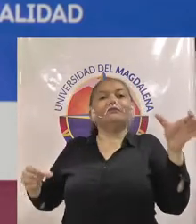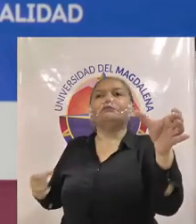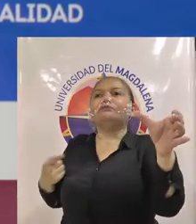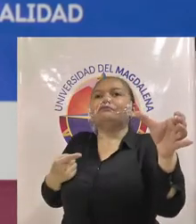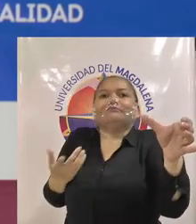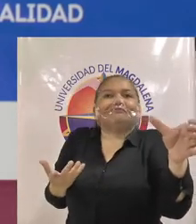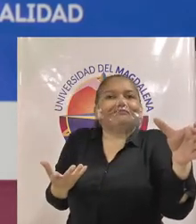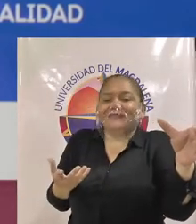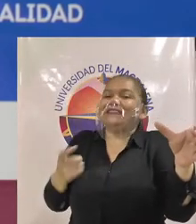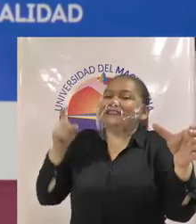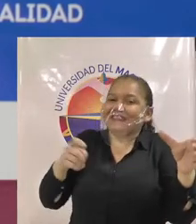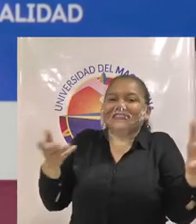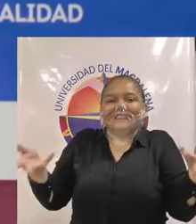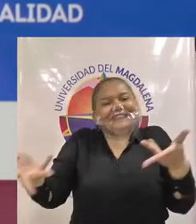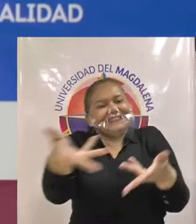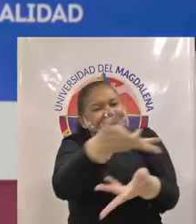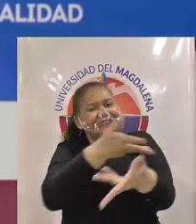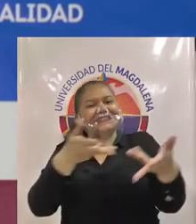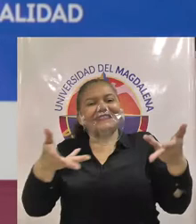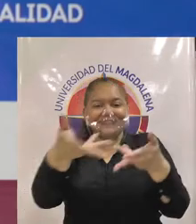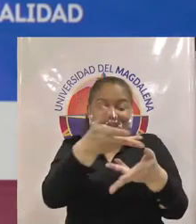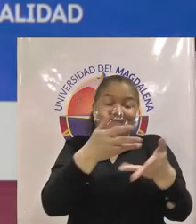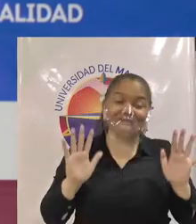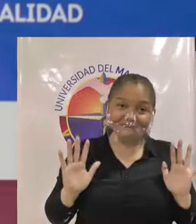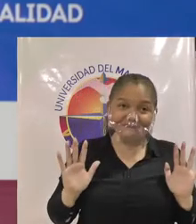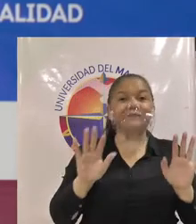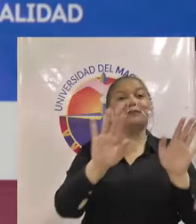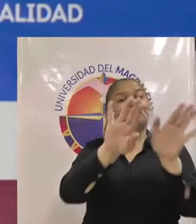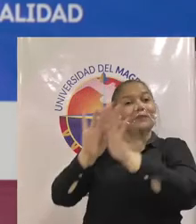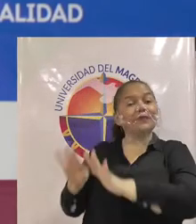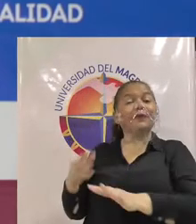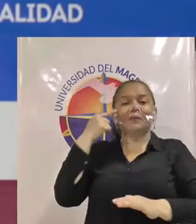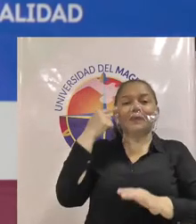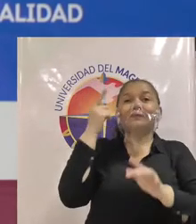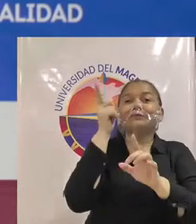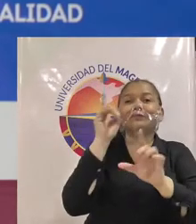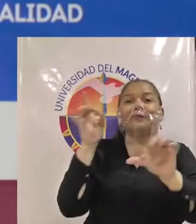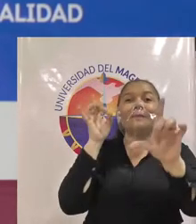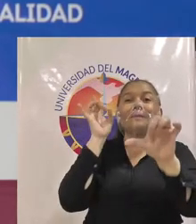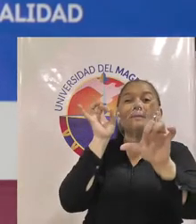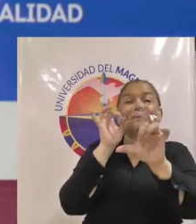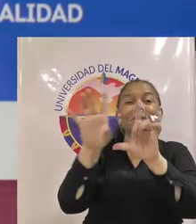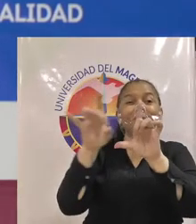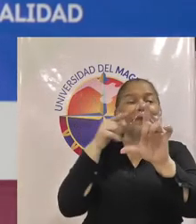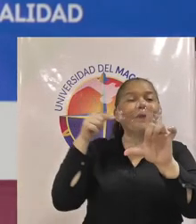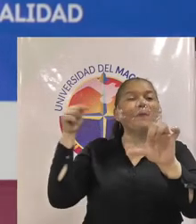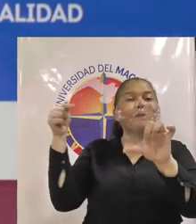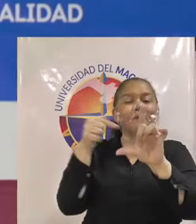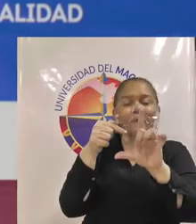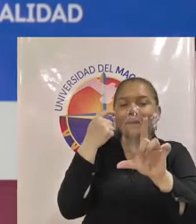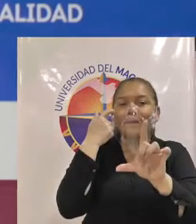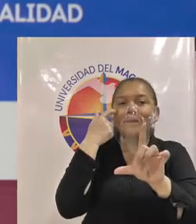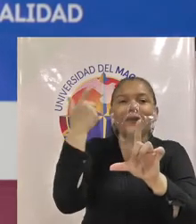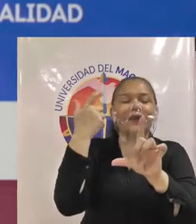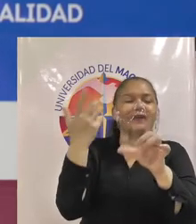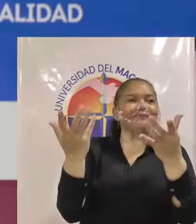creo que la virtualidad nos permitió ver nuevas formas de comunicación con nuestros estudiantes y